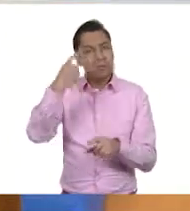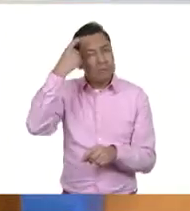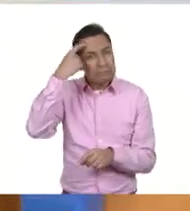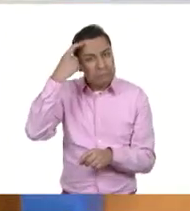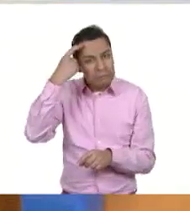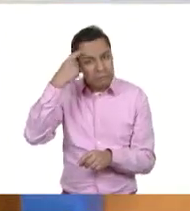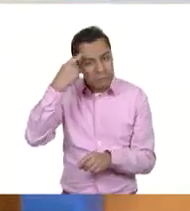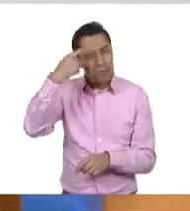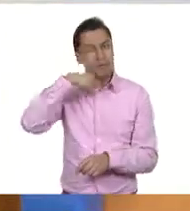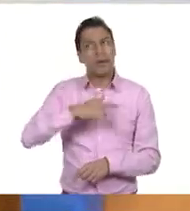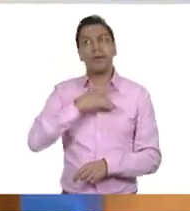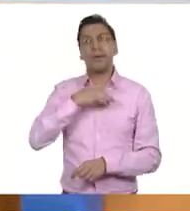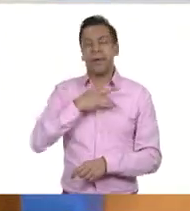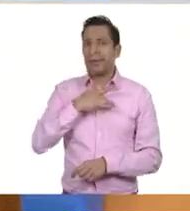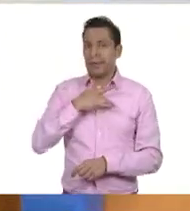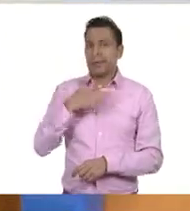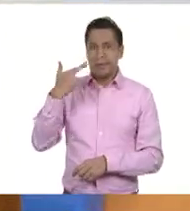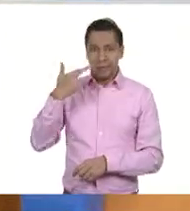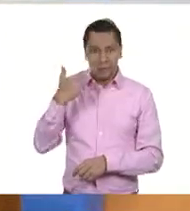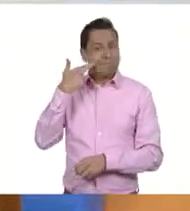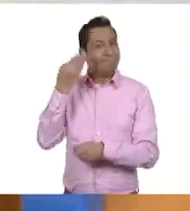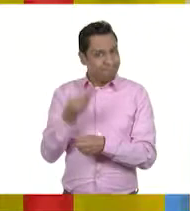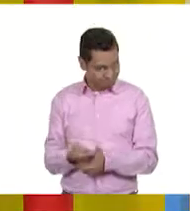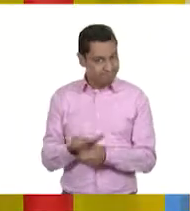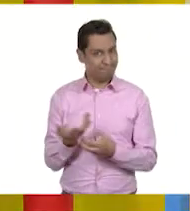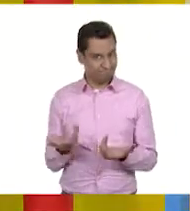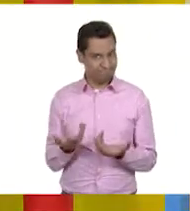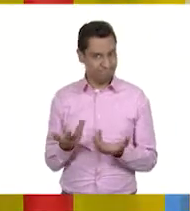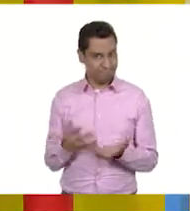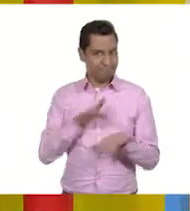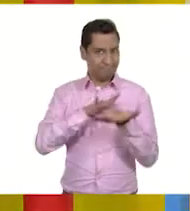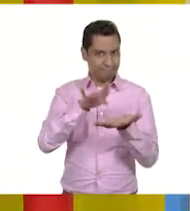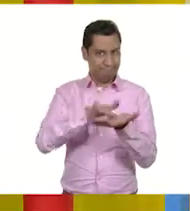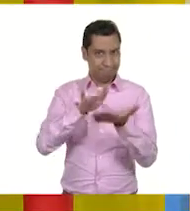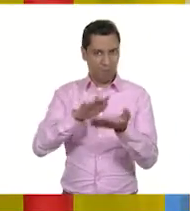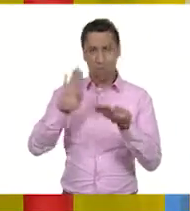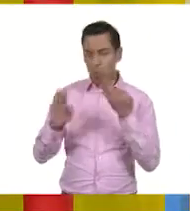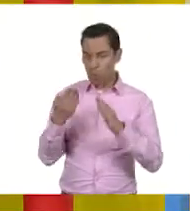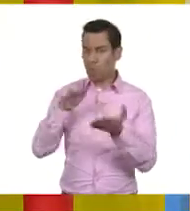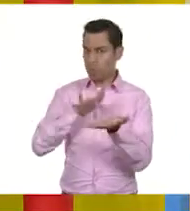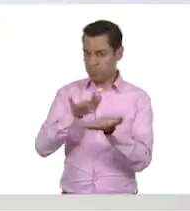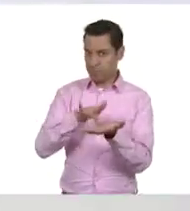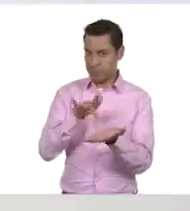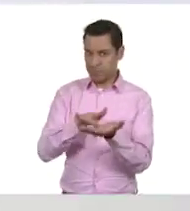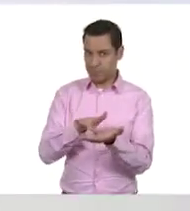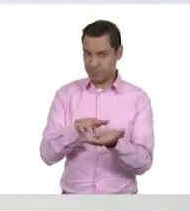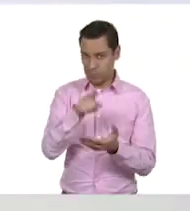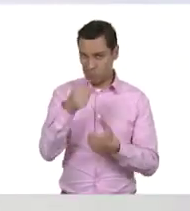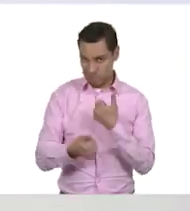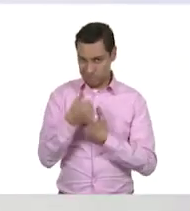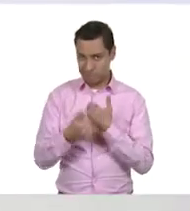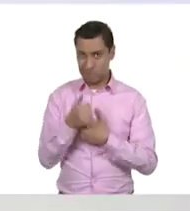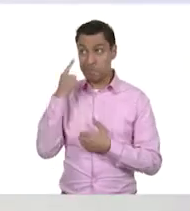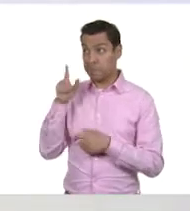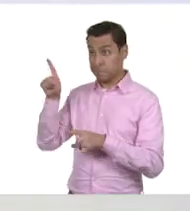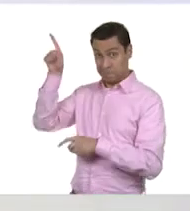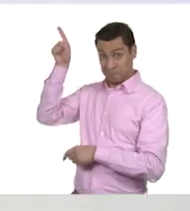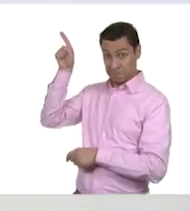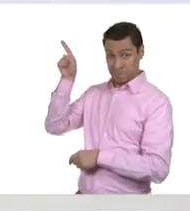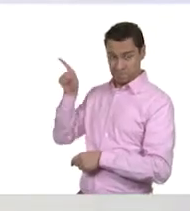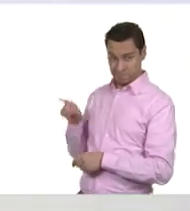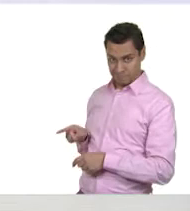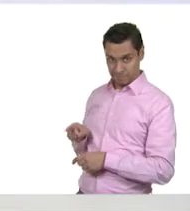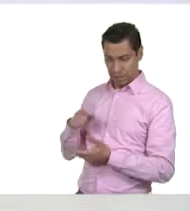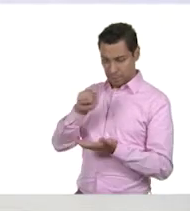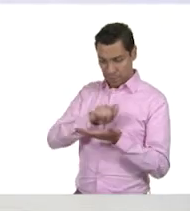forma de aportar al mundo entero. Entonces, como reto quedaría que las niñas y los niños terminen esta tabla. Platiquen con los que tengan